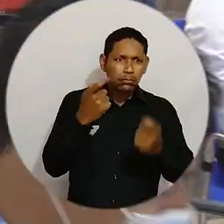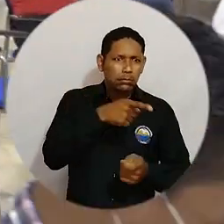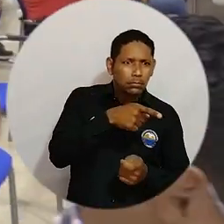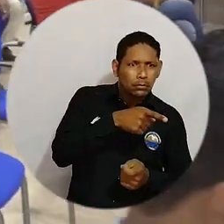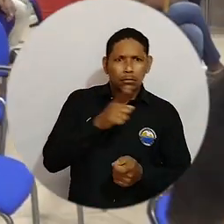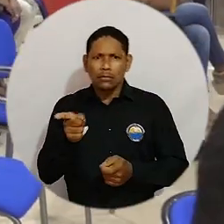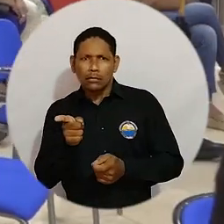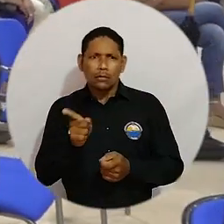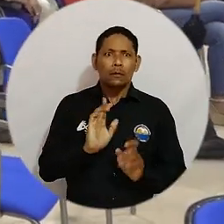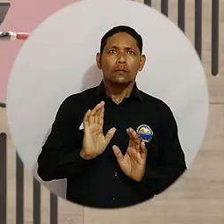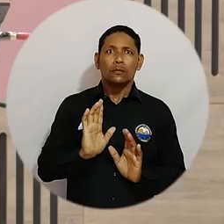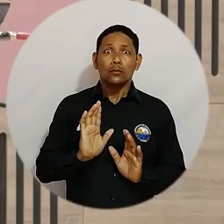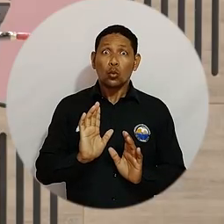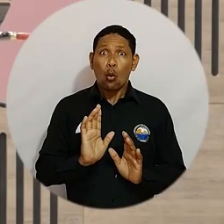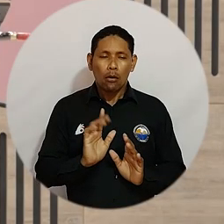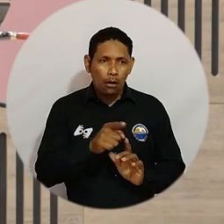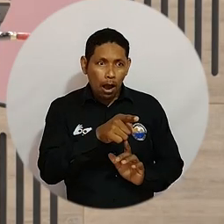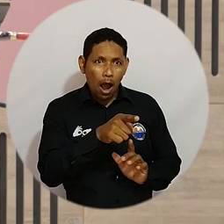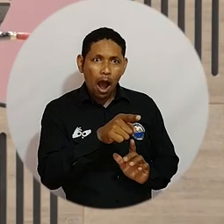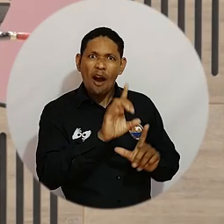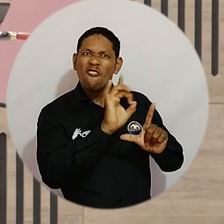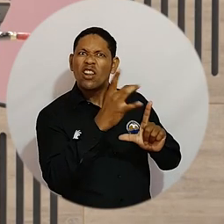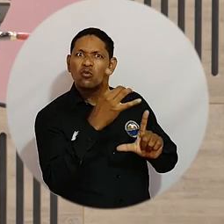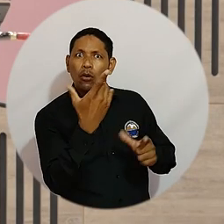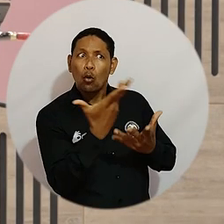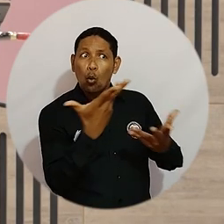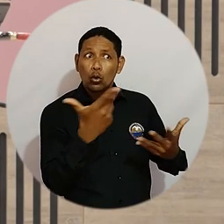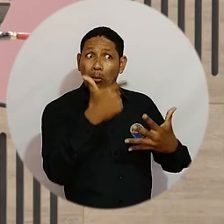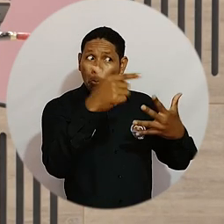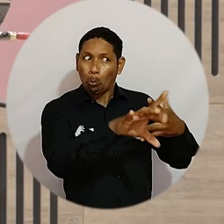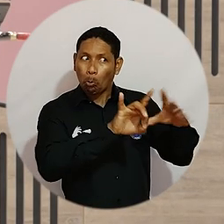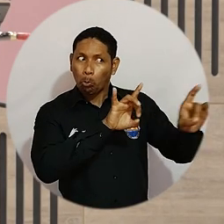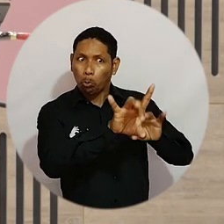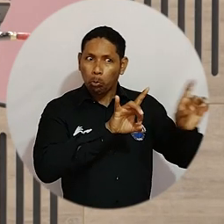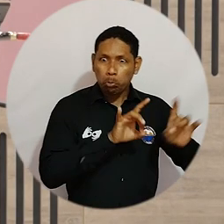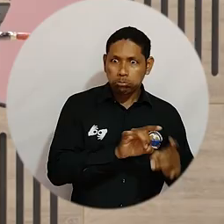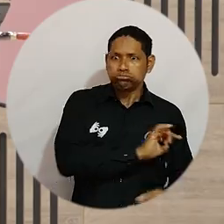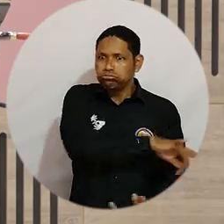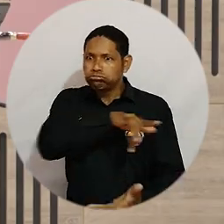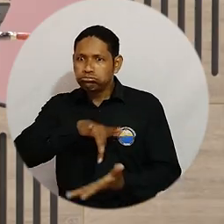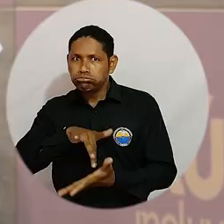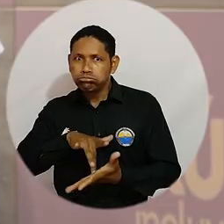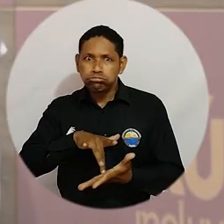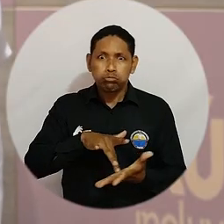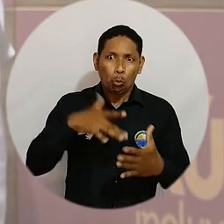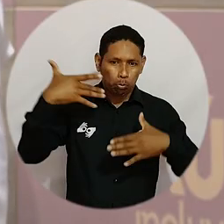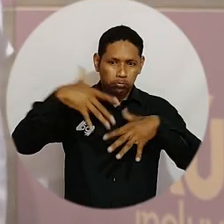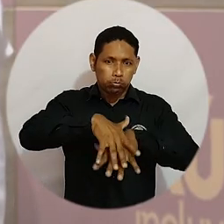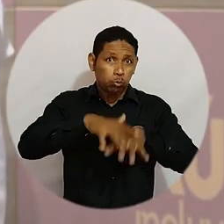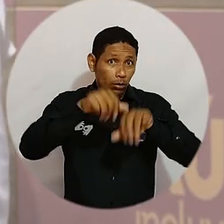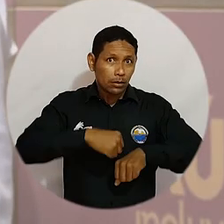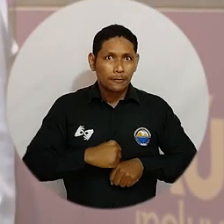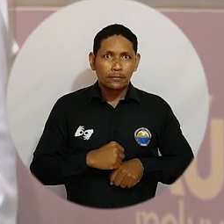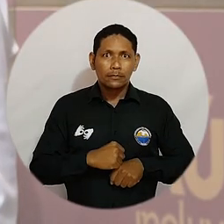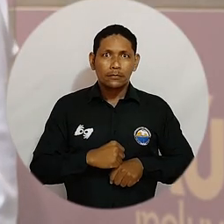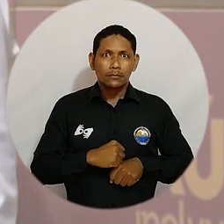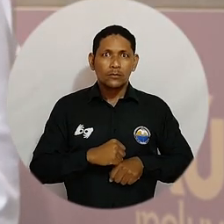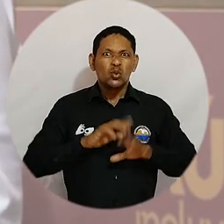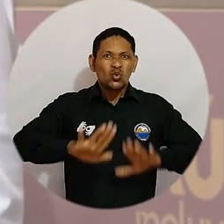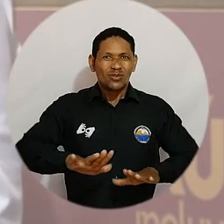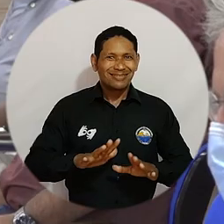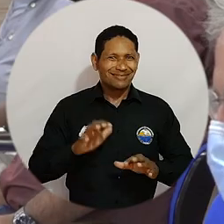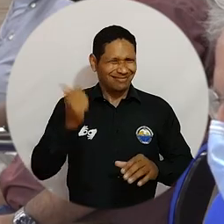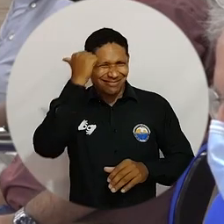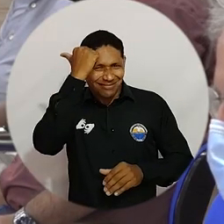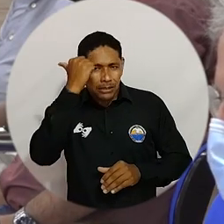cosa o la otra. No, es qué bueno de lo remoto aprendimos ahora. Correcto. La intervención activa de los educadores